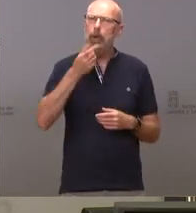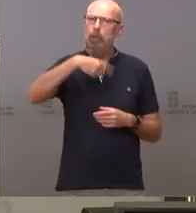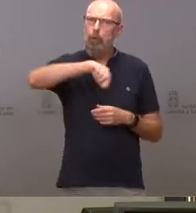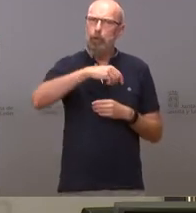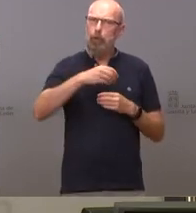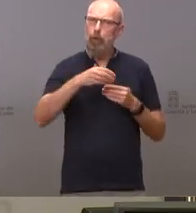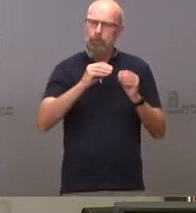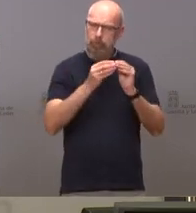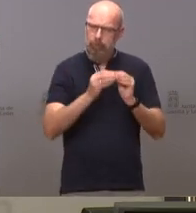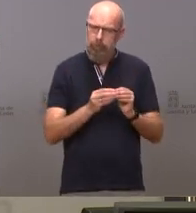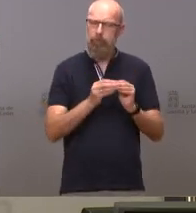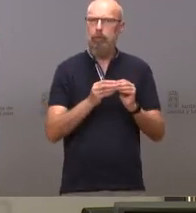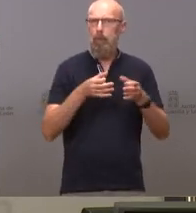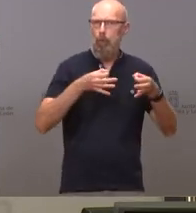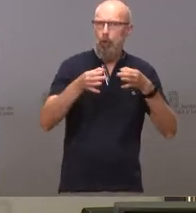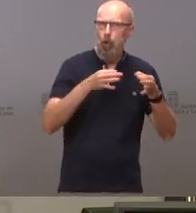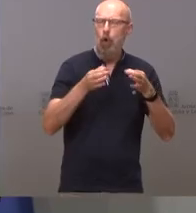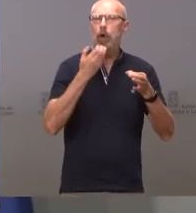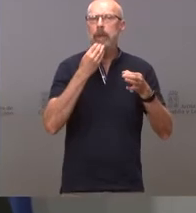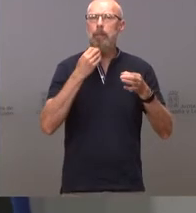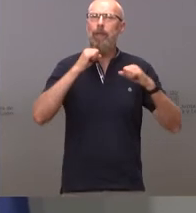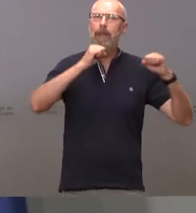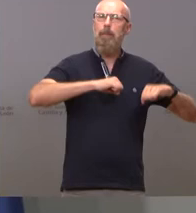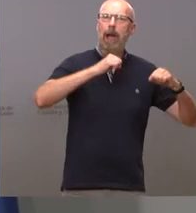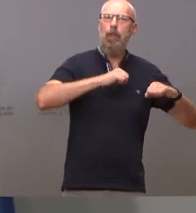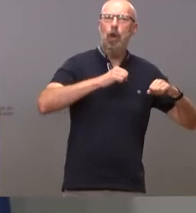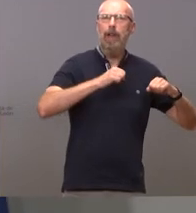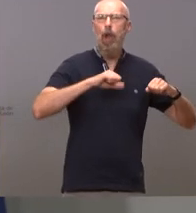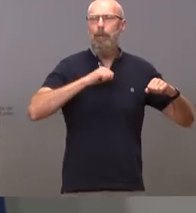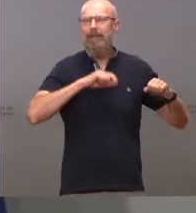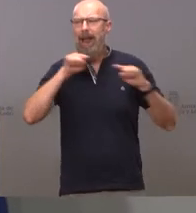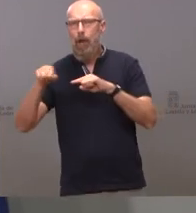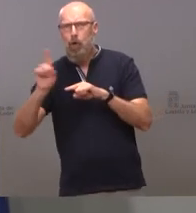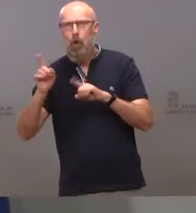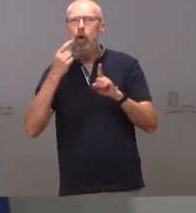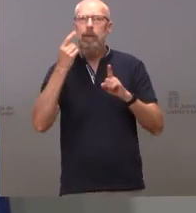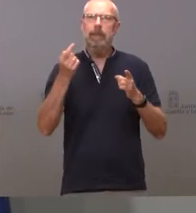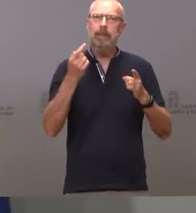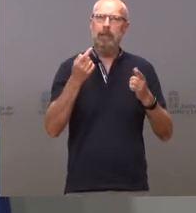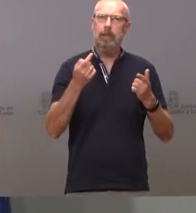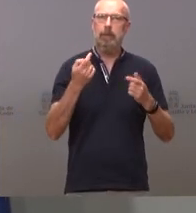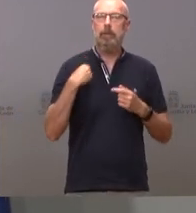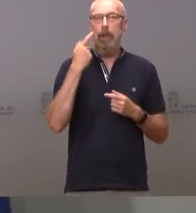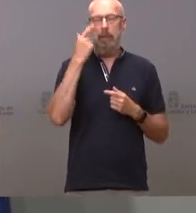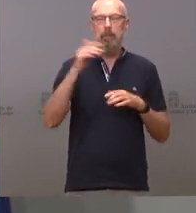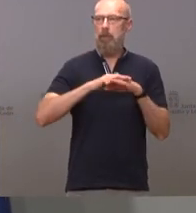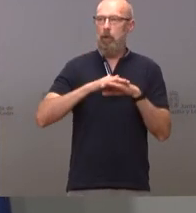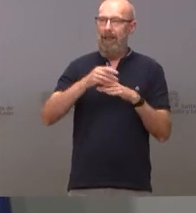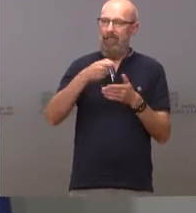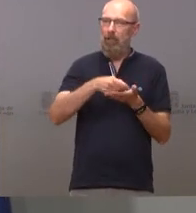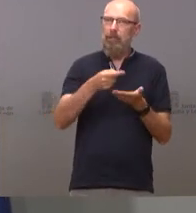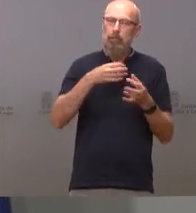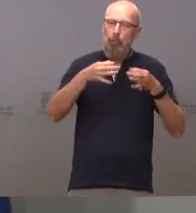derivar ancianos a los hospitales esos protocolos inexistentes que el Tribunal Superior de Justicia de Castilla y León ya ha dictaminado que nunca existieron